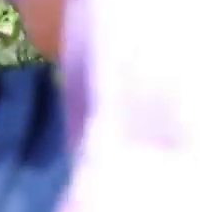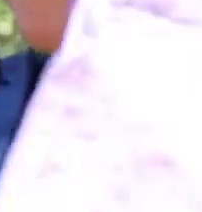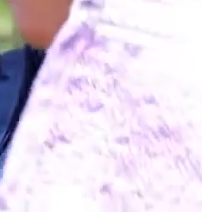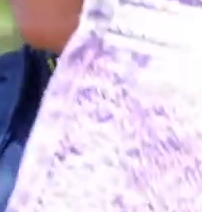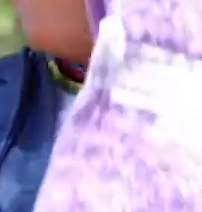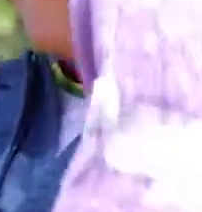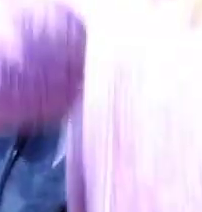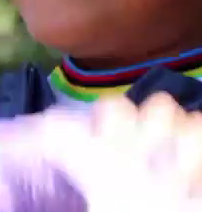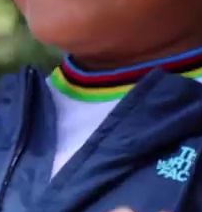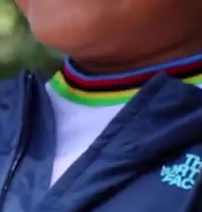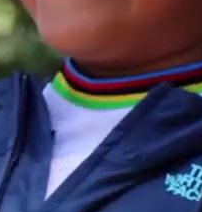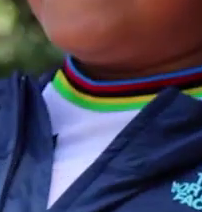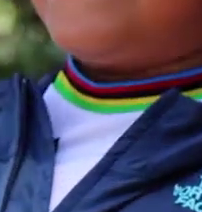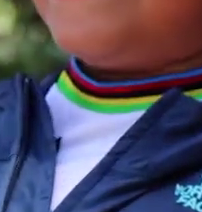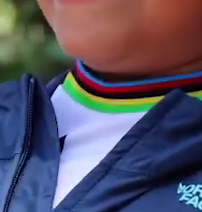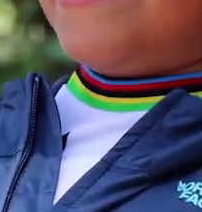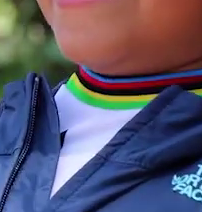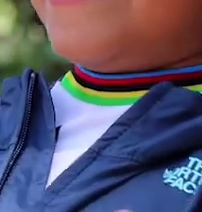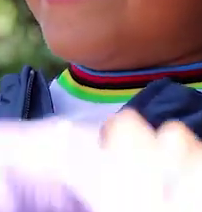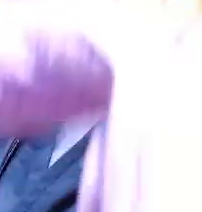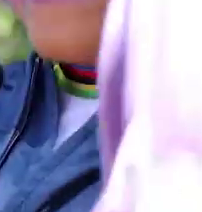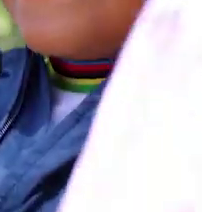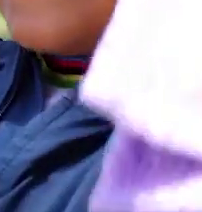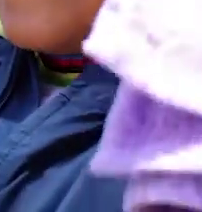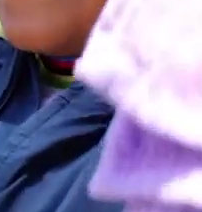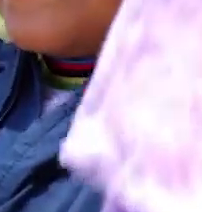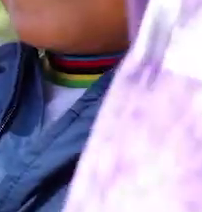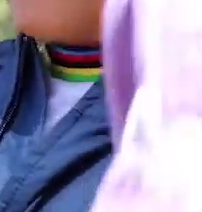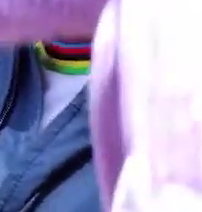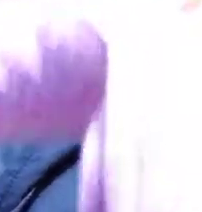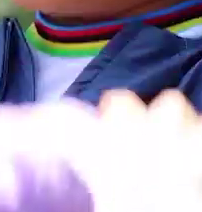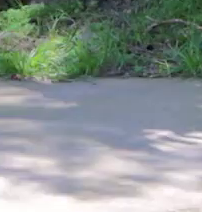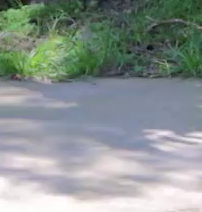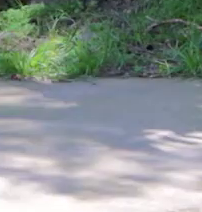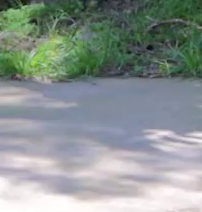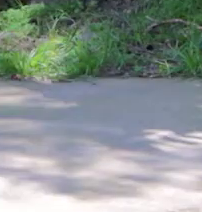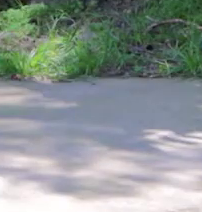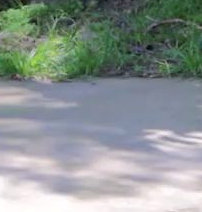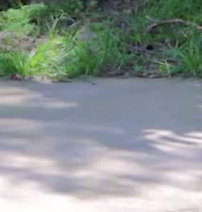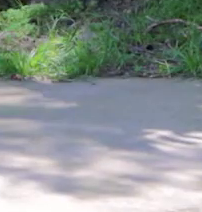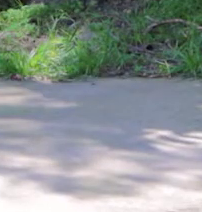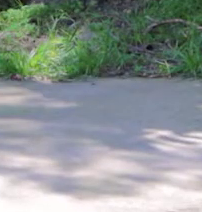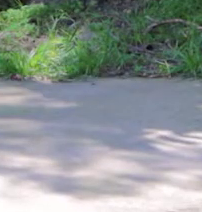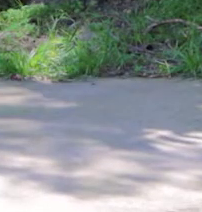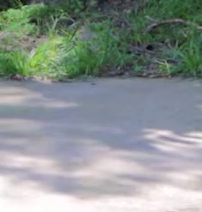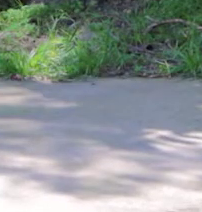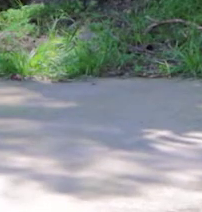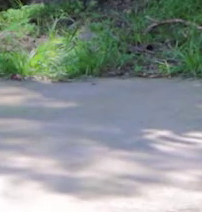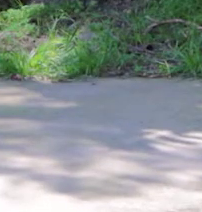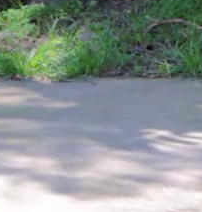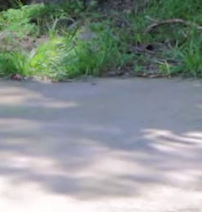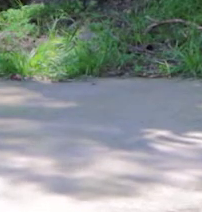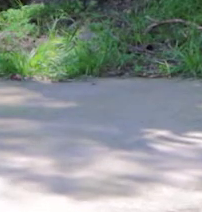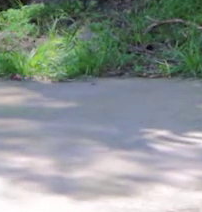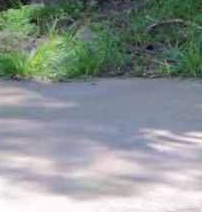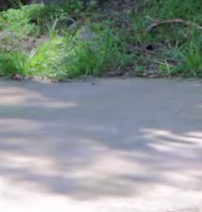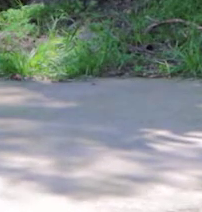mantén la posición una vez más bajamos a la altura de los hombros nada más bajamos